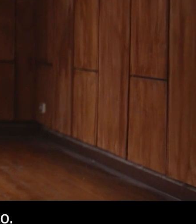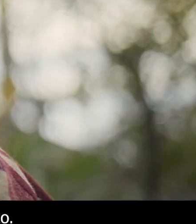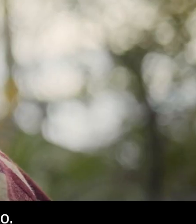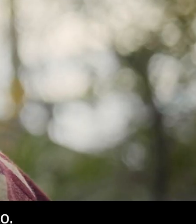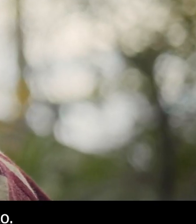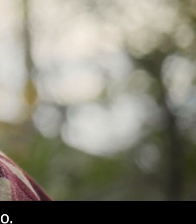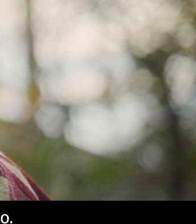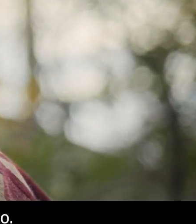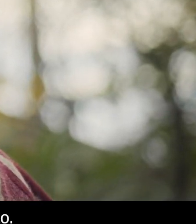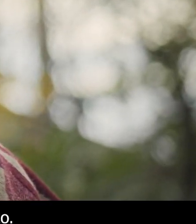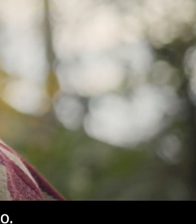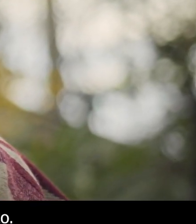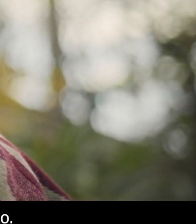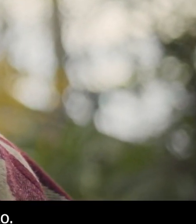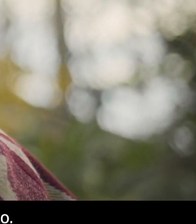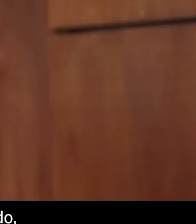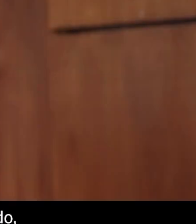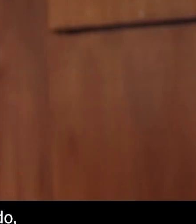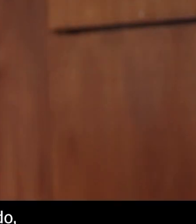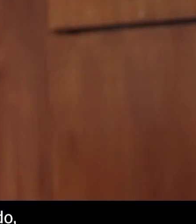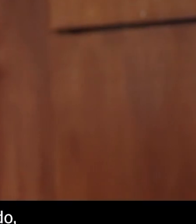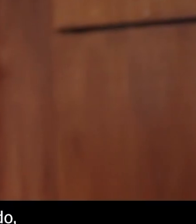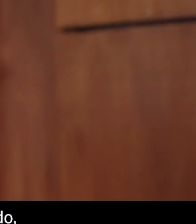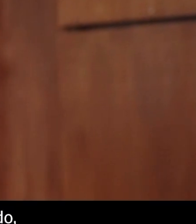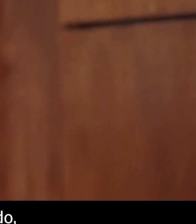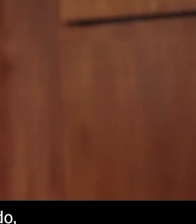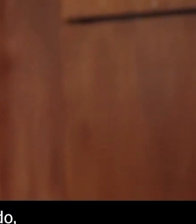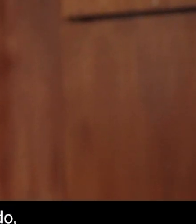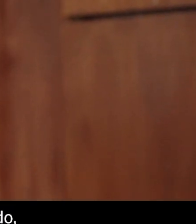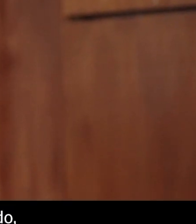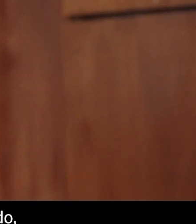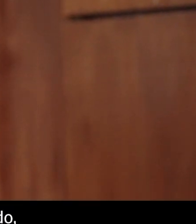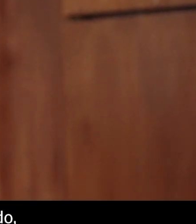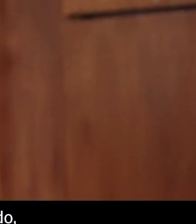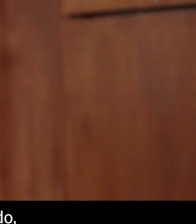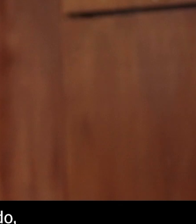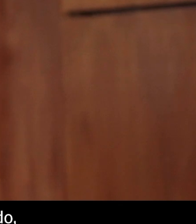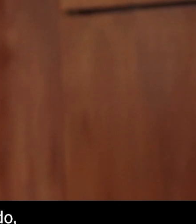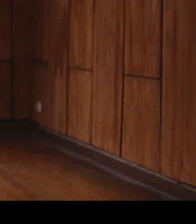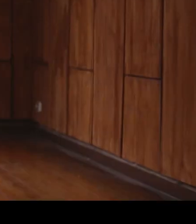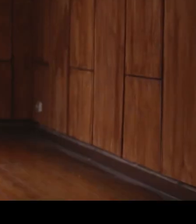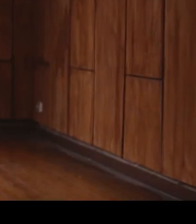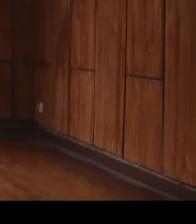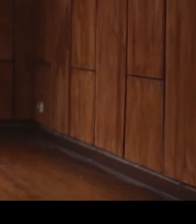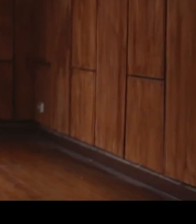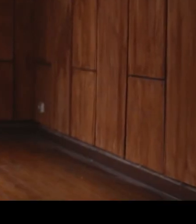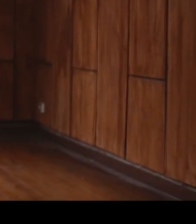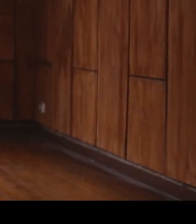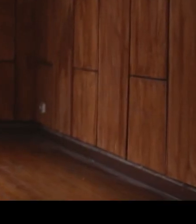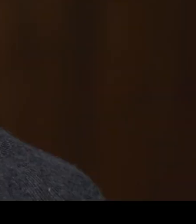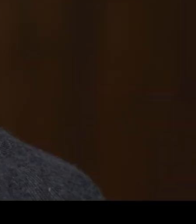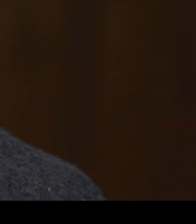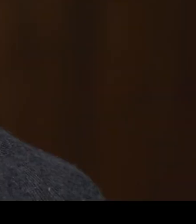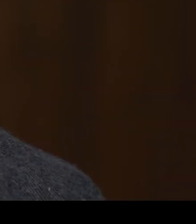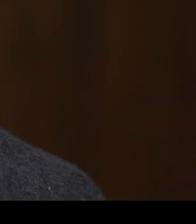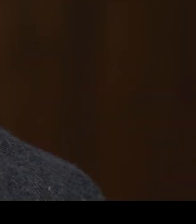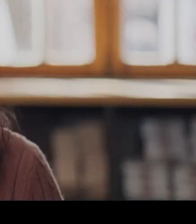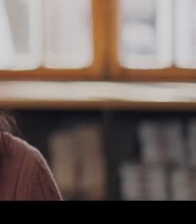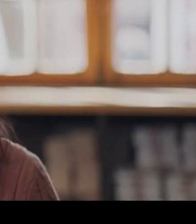en la cual le invitemos a conversar sobre esto, en la cual nos demos cuenta que uno puede seguir viviendo, que puede tener un proyecto de vida.